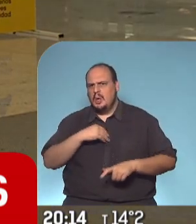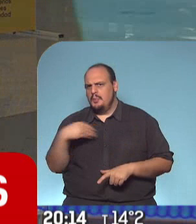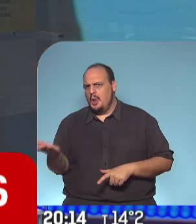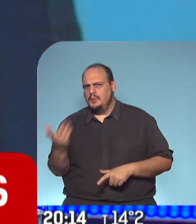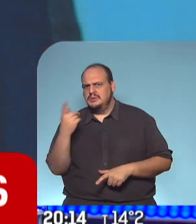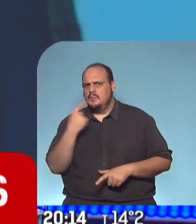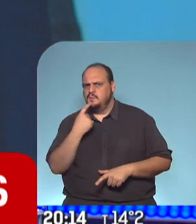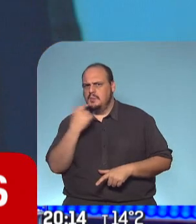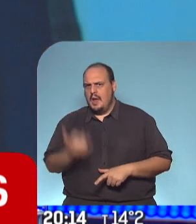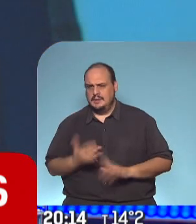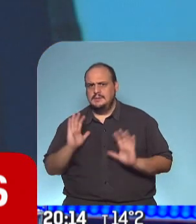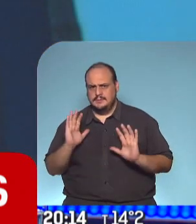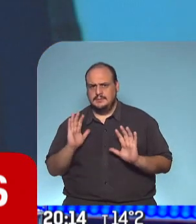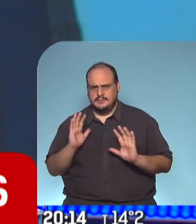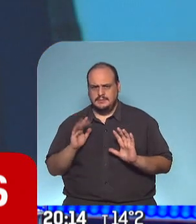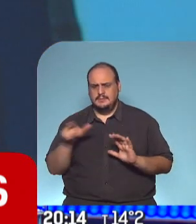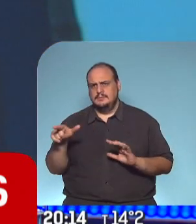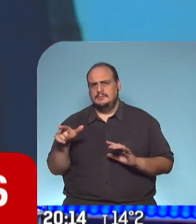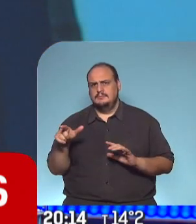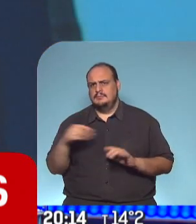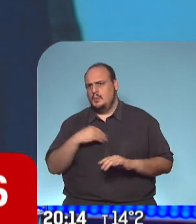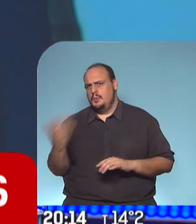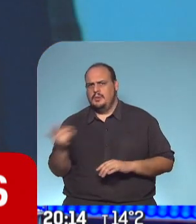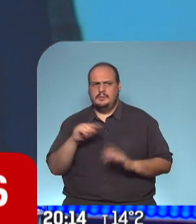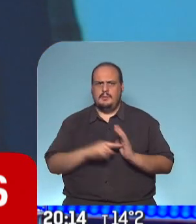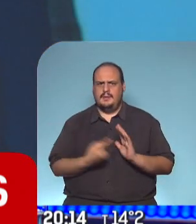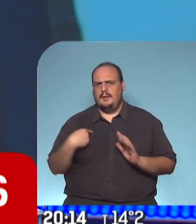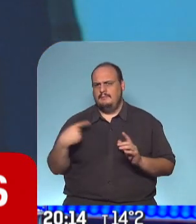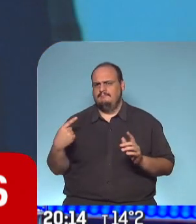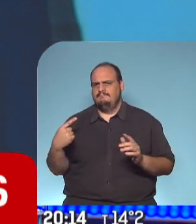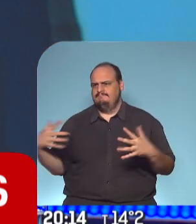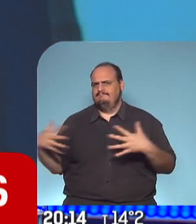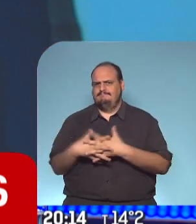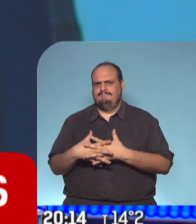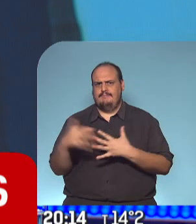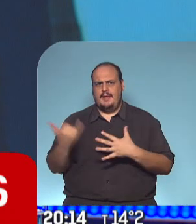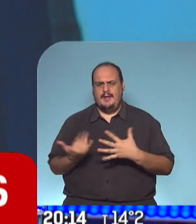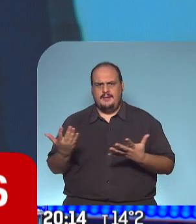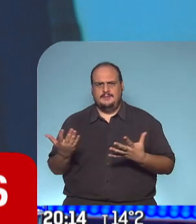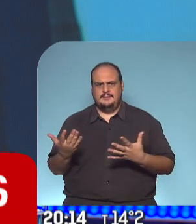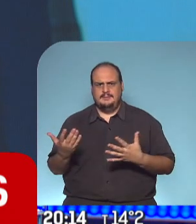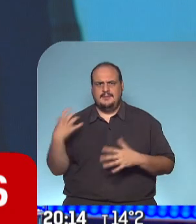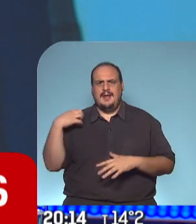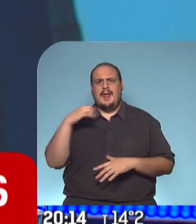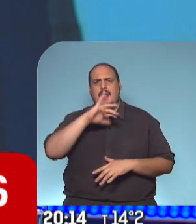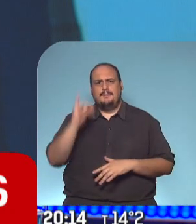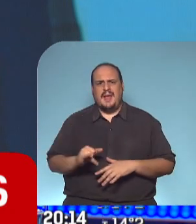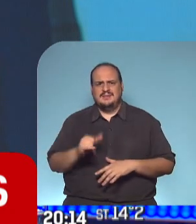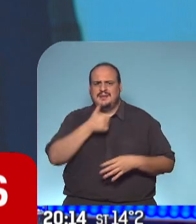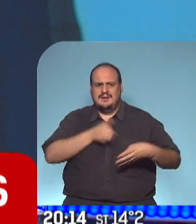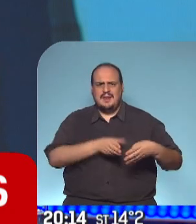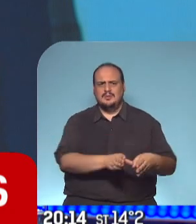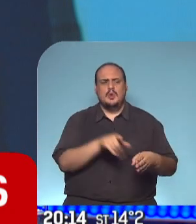Lucía. Hay varios puntos en contacto. En su momento, siempre se habló, General Paz y Riachuelo no son fronteras, son simplemente pasos